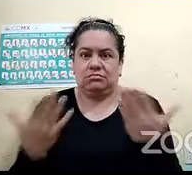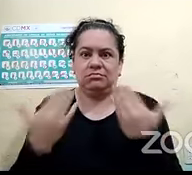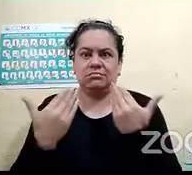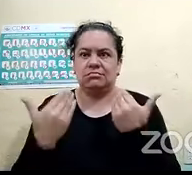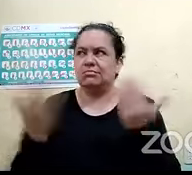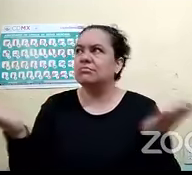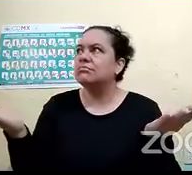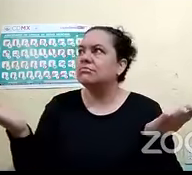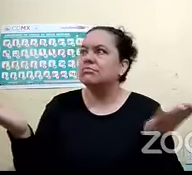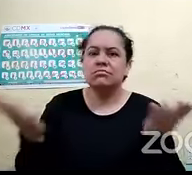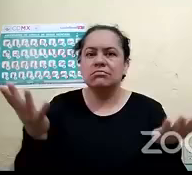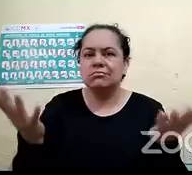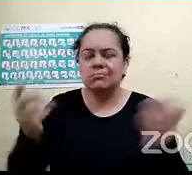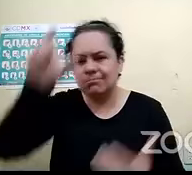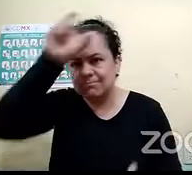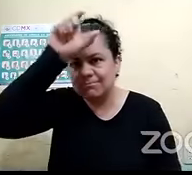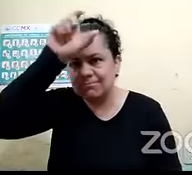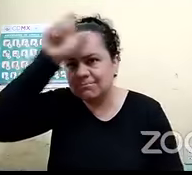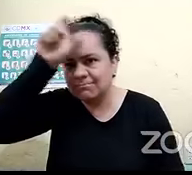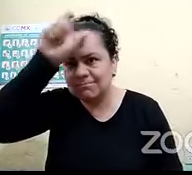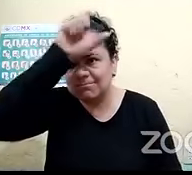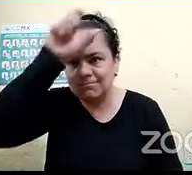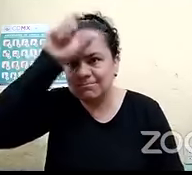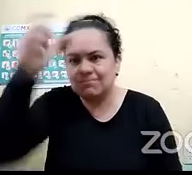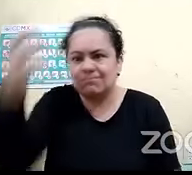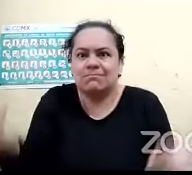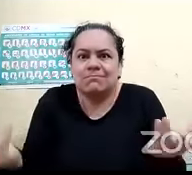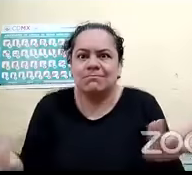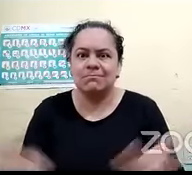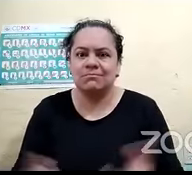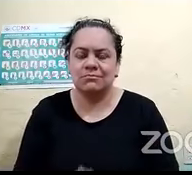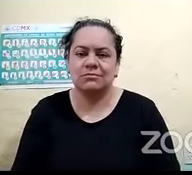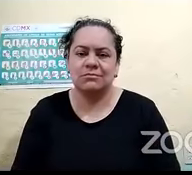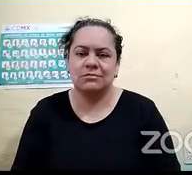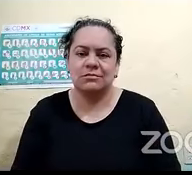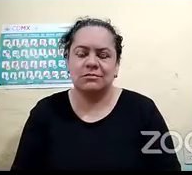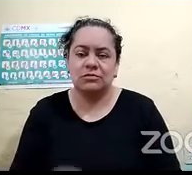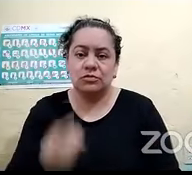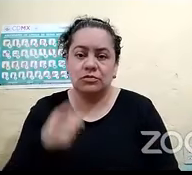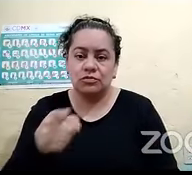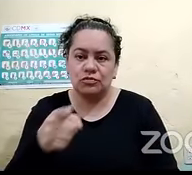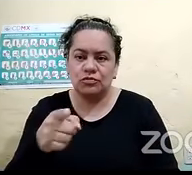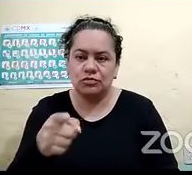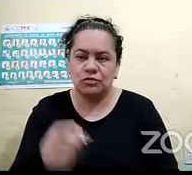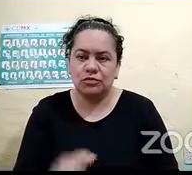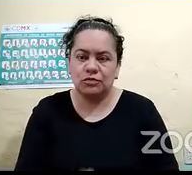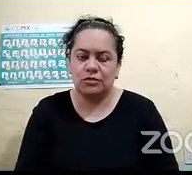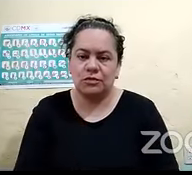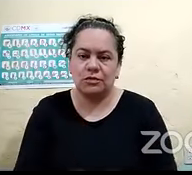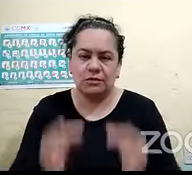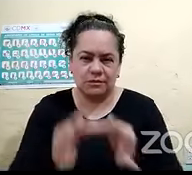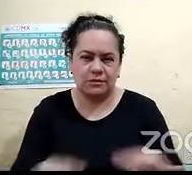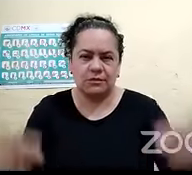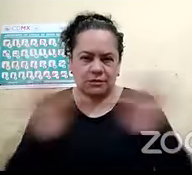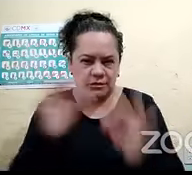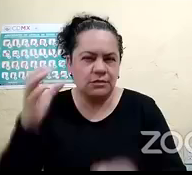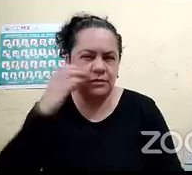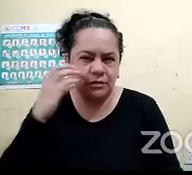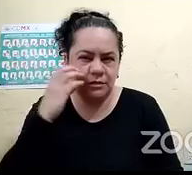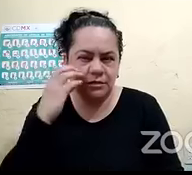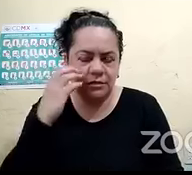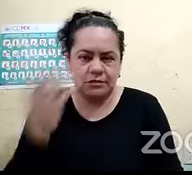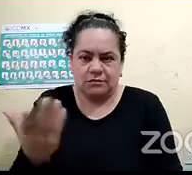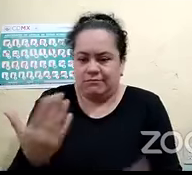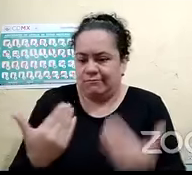Porque ya la, si eres dependiente de la tecnología y por alguna razón ya no lo tienes,